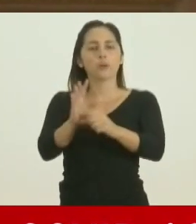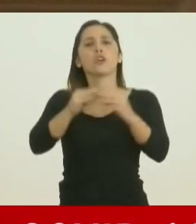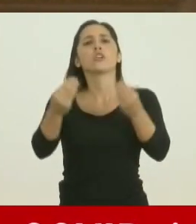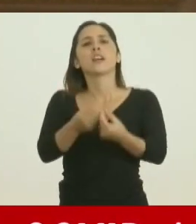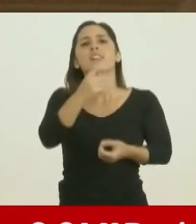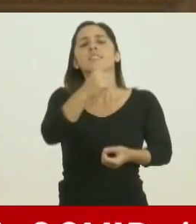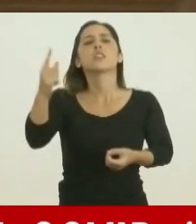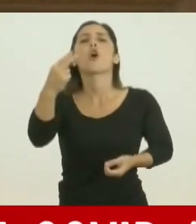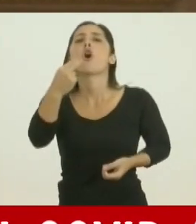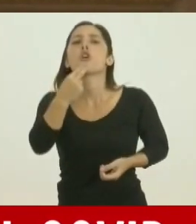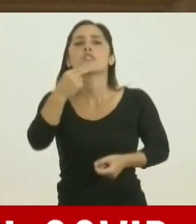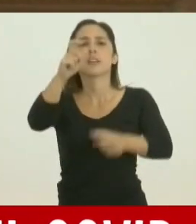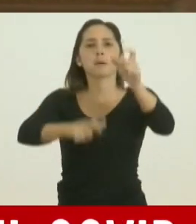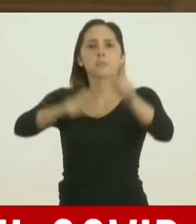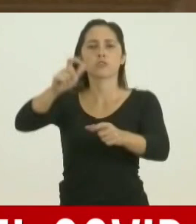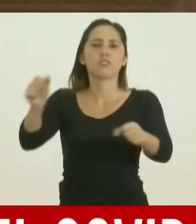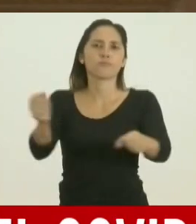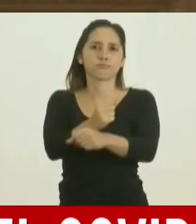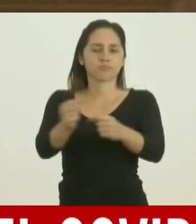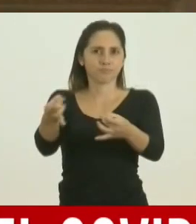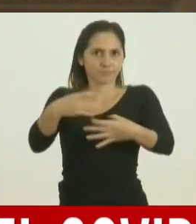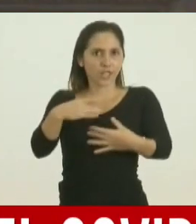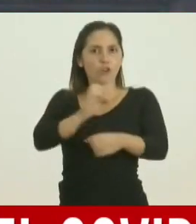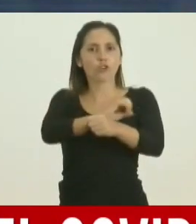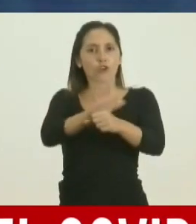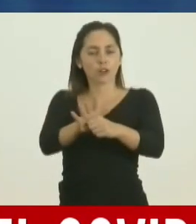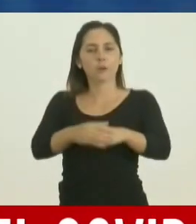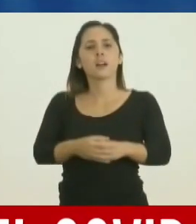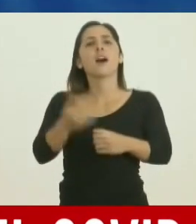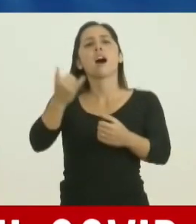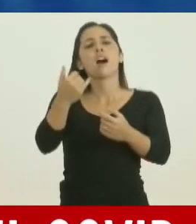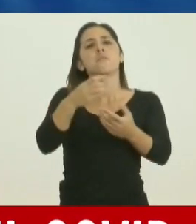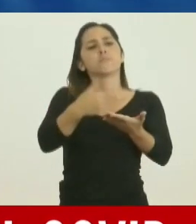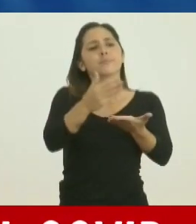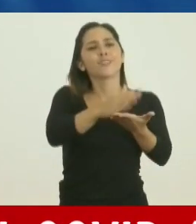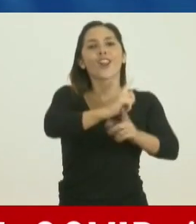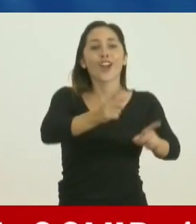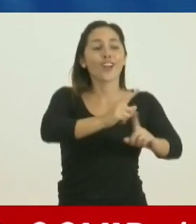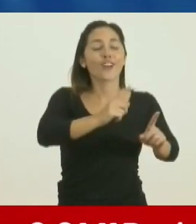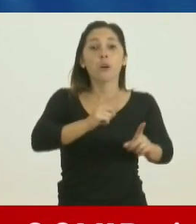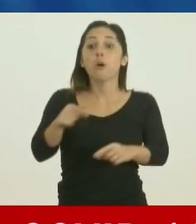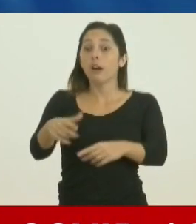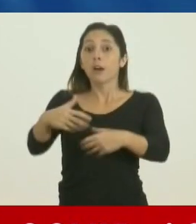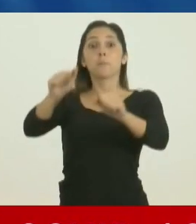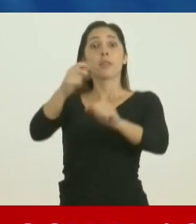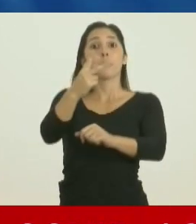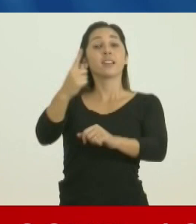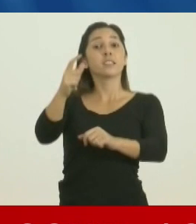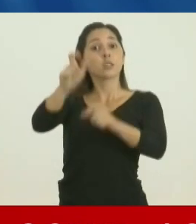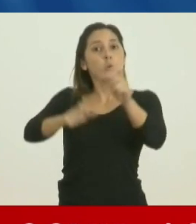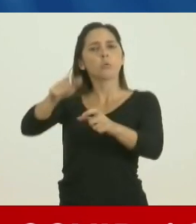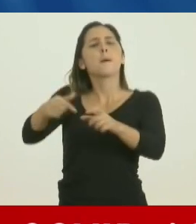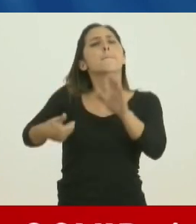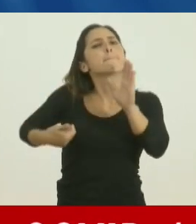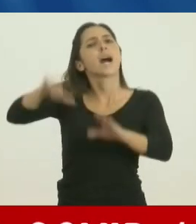personas confirmadas. Se estudian muchas que son descartadas, pero de estas 21 nuevas, saber que la mayoría son de